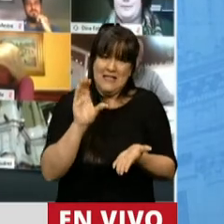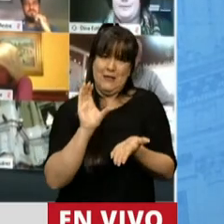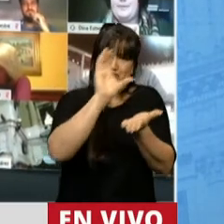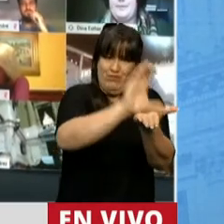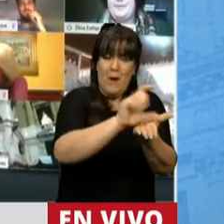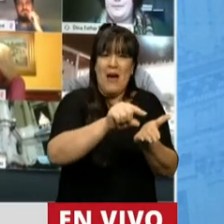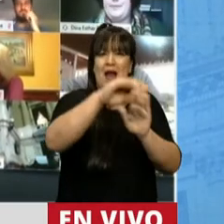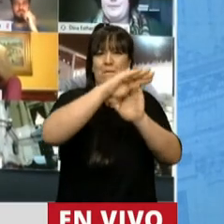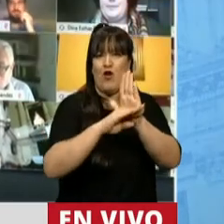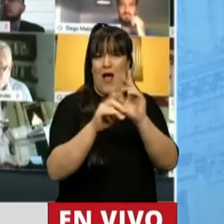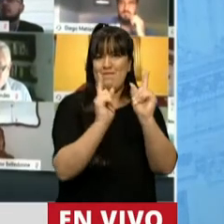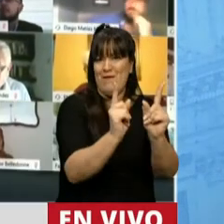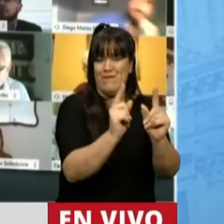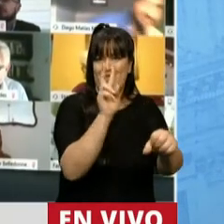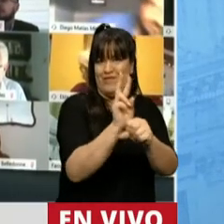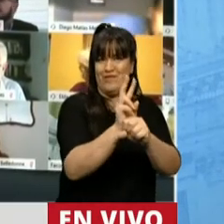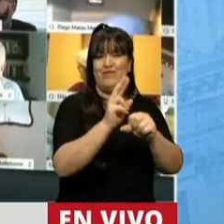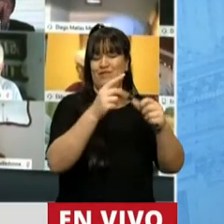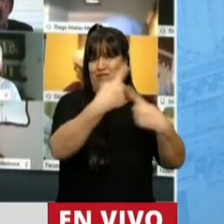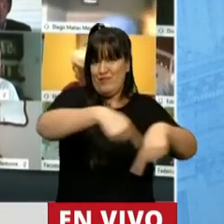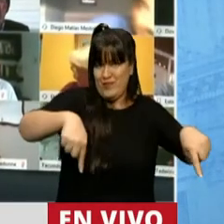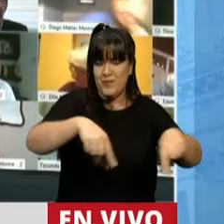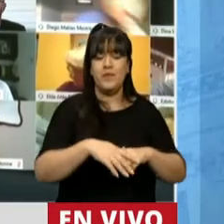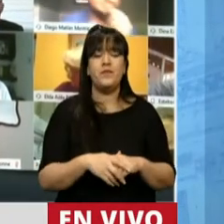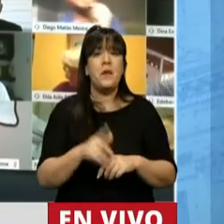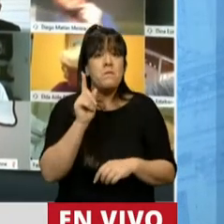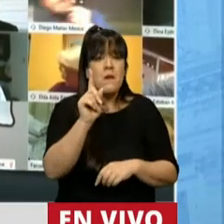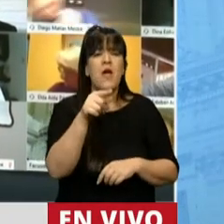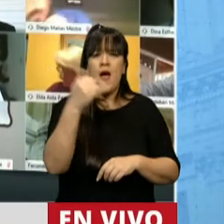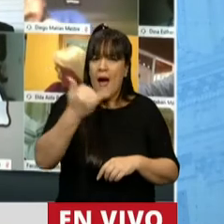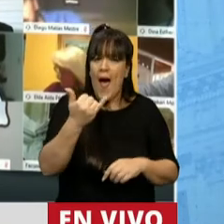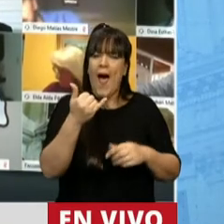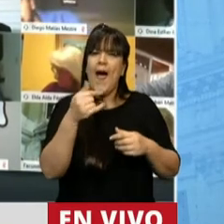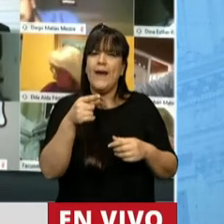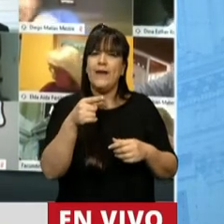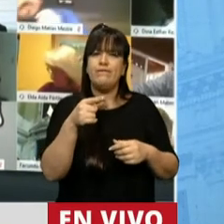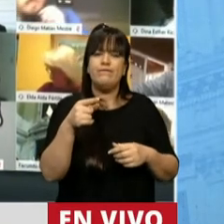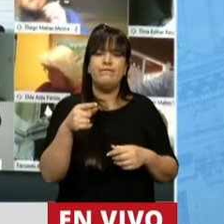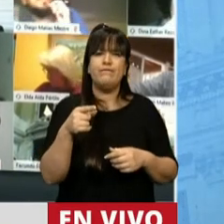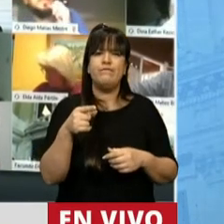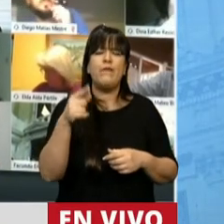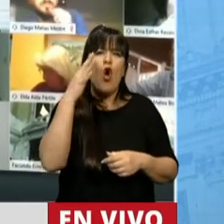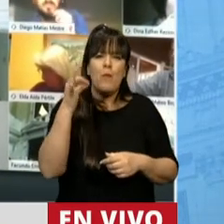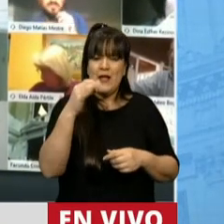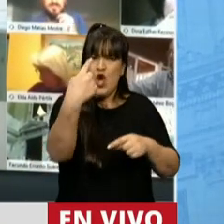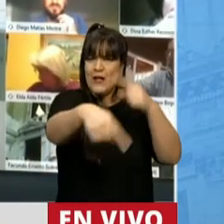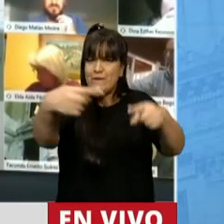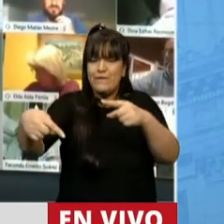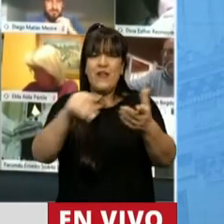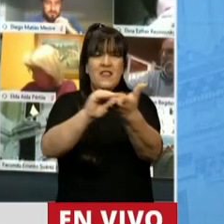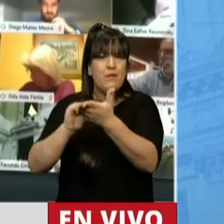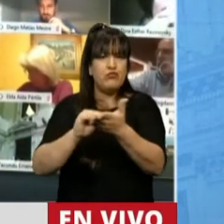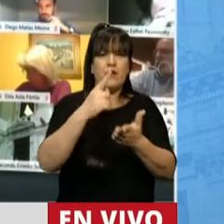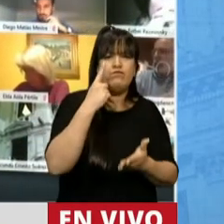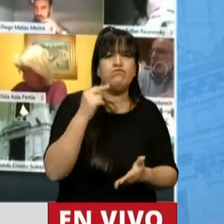programa. No obstante, y atento a las observaciones de diversos diputados y diputadas de